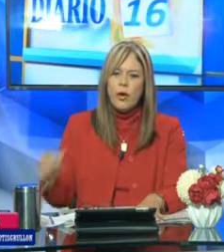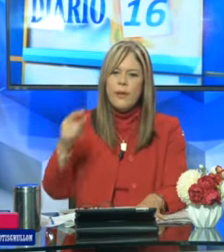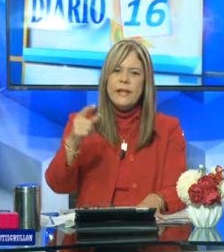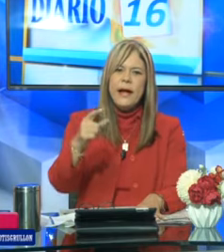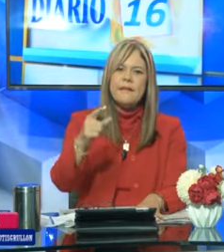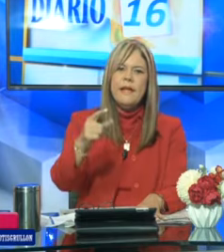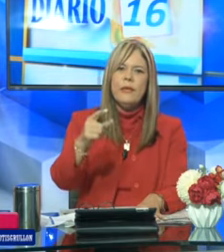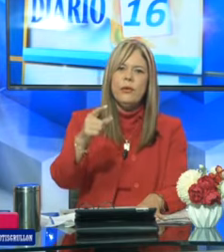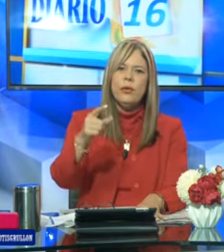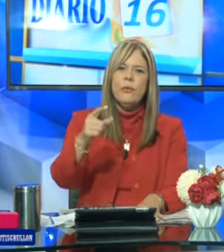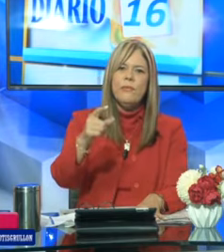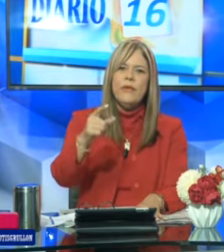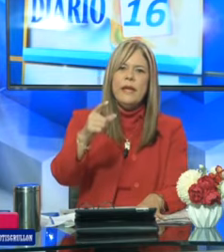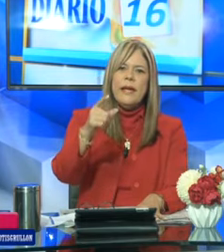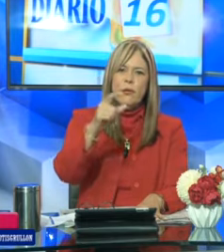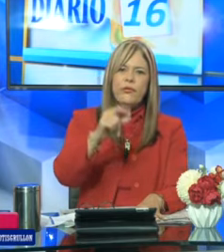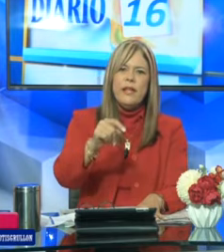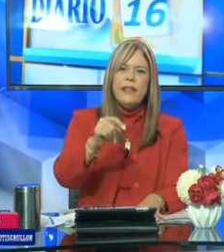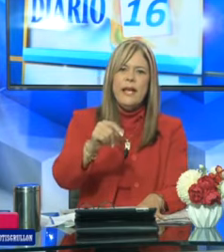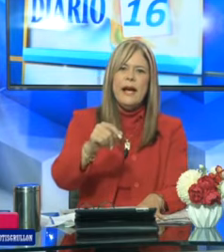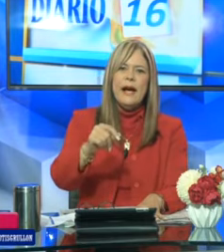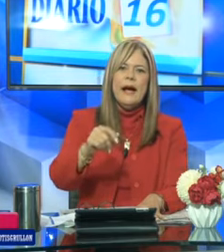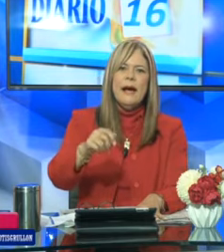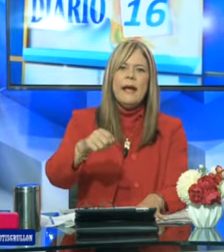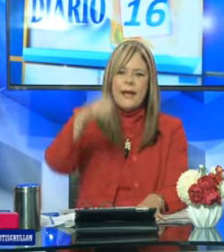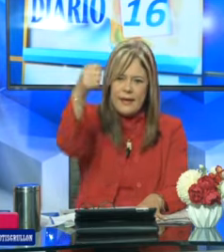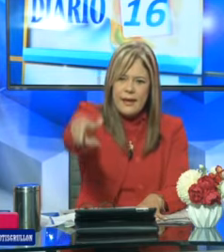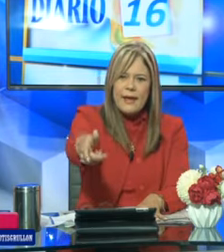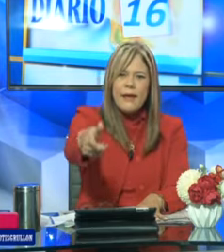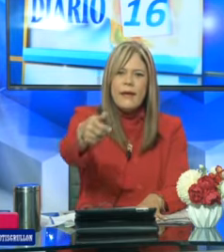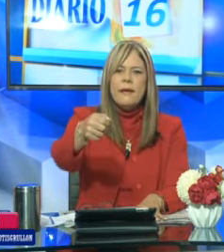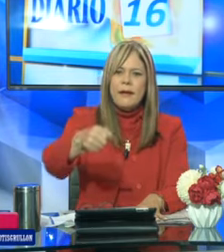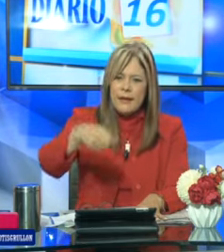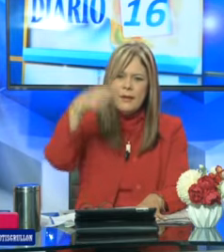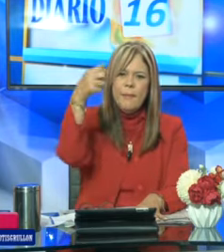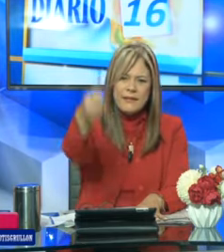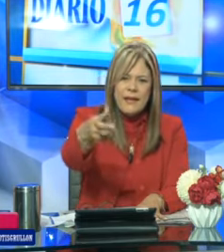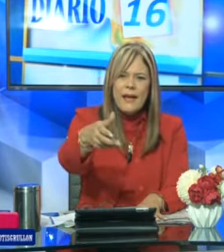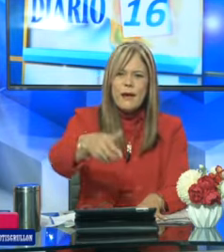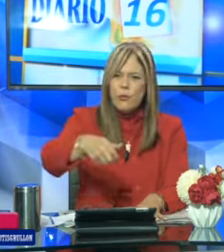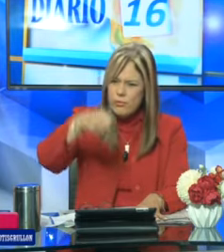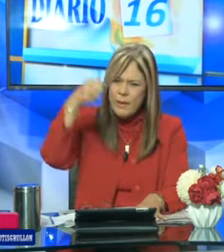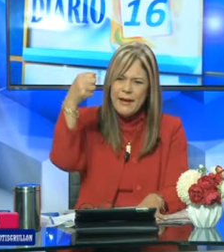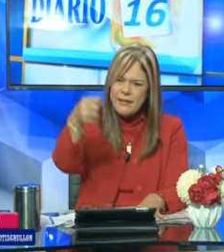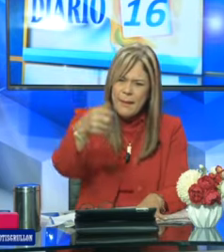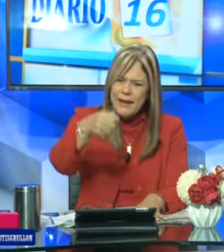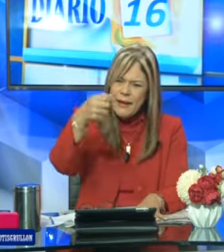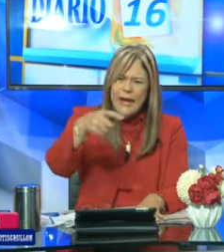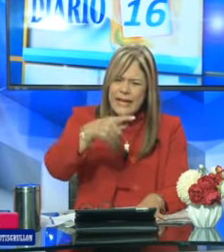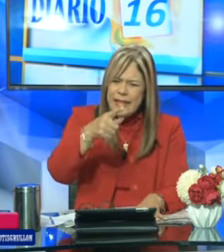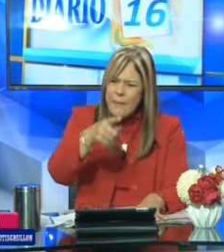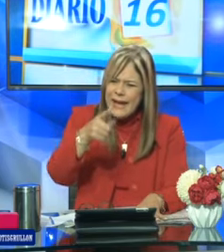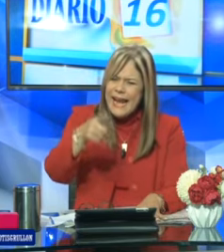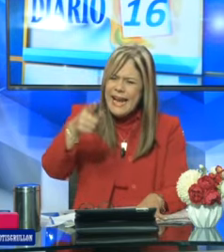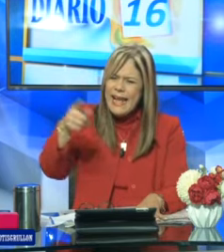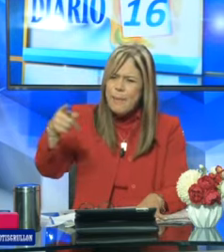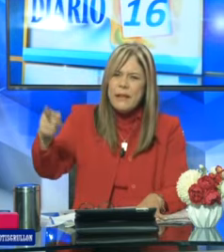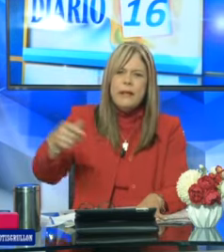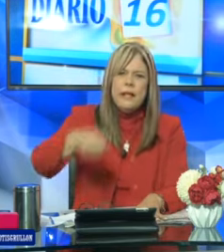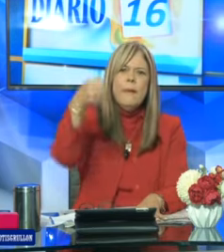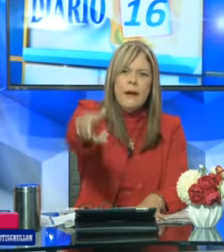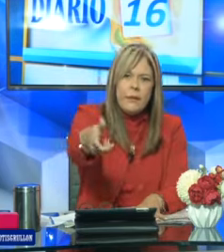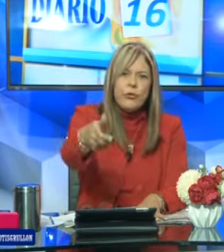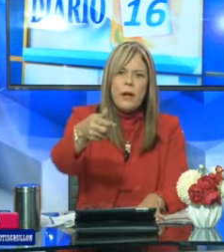Porque lo están haciendo que usted tenga que demasiada, de manera